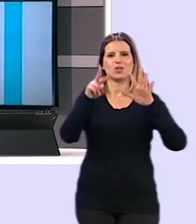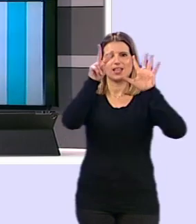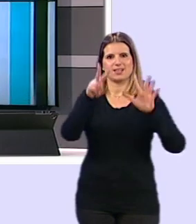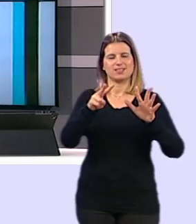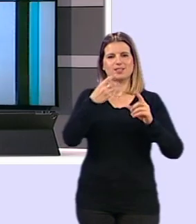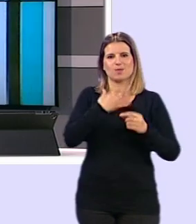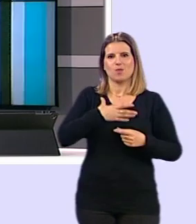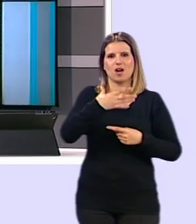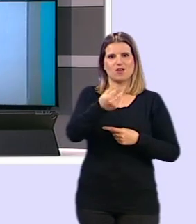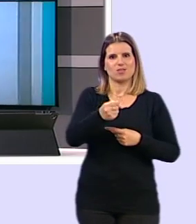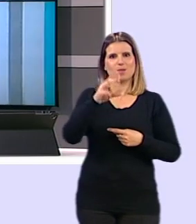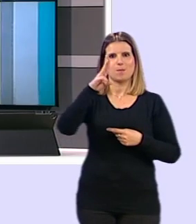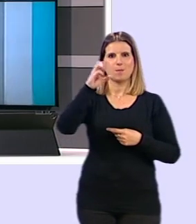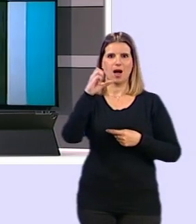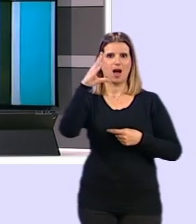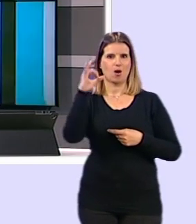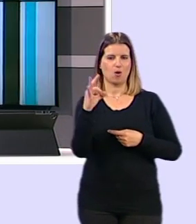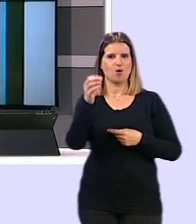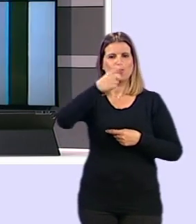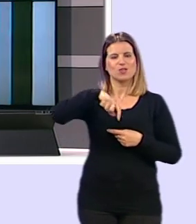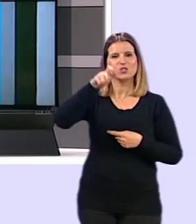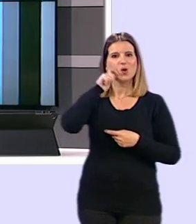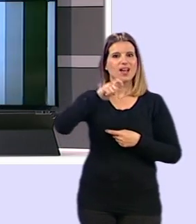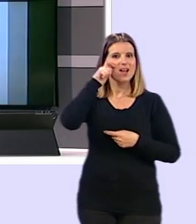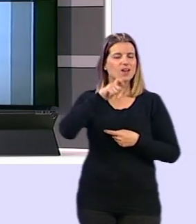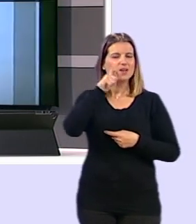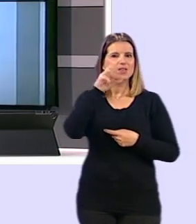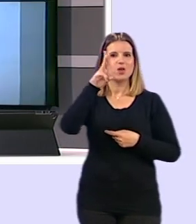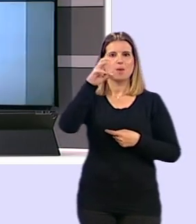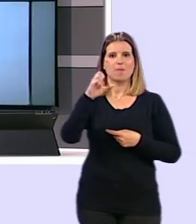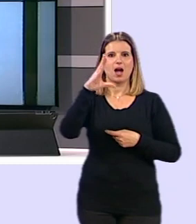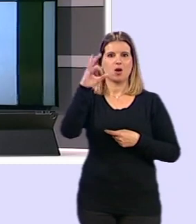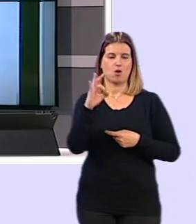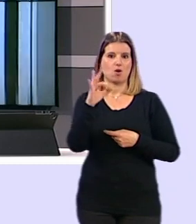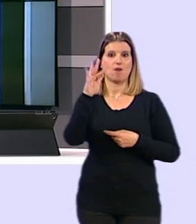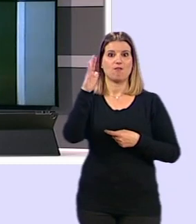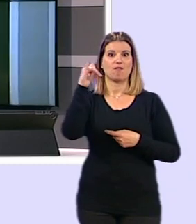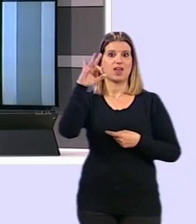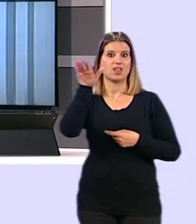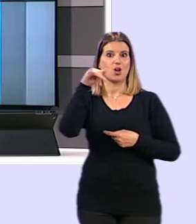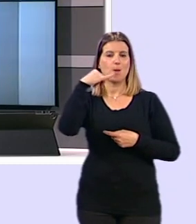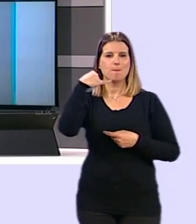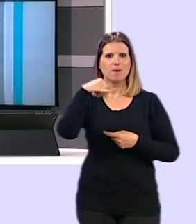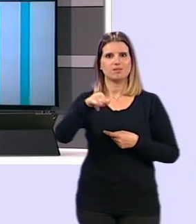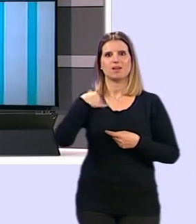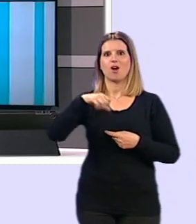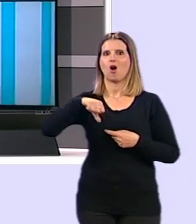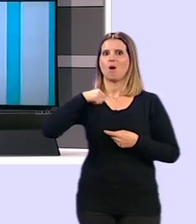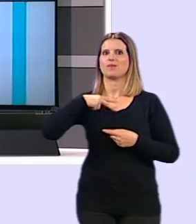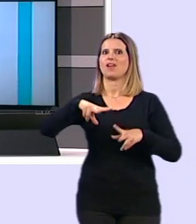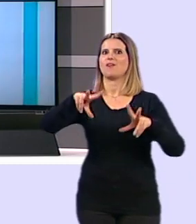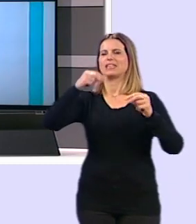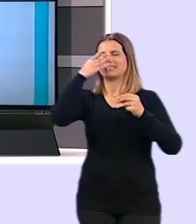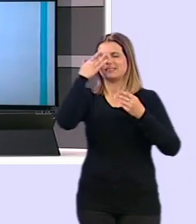municipal de Granada a Paco a nuestro querido Paco Amperios Francisco Martínez Ladrón de Guevara que ha salido del hospital nos alegramos